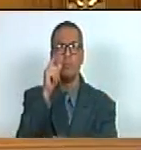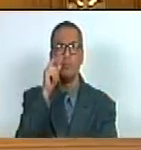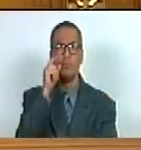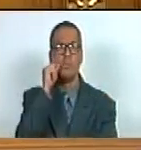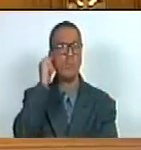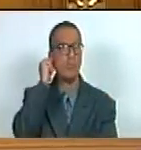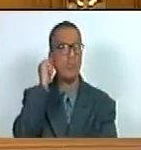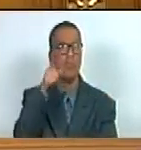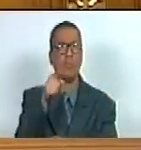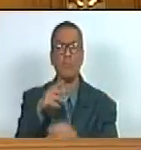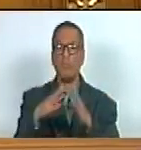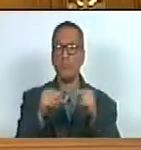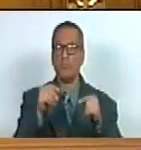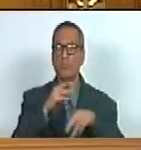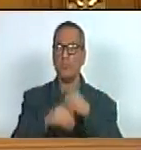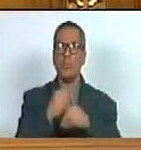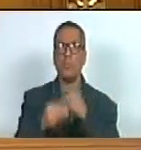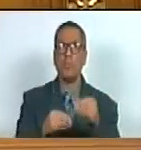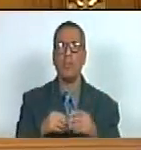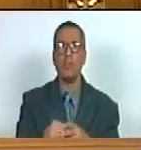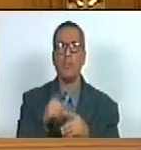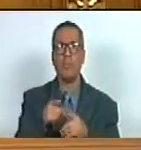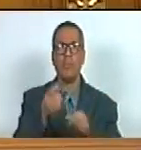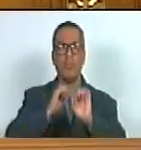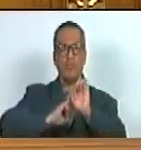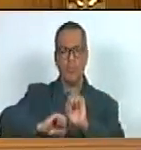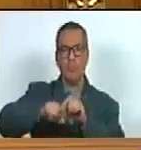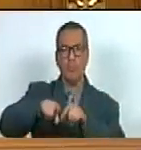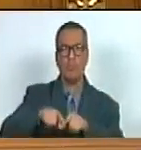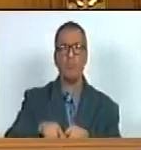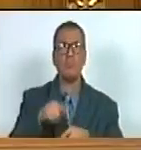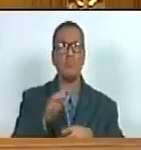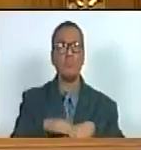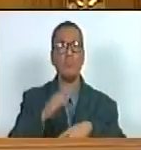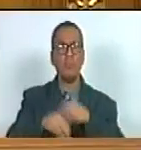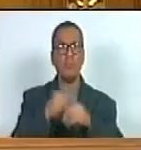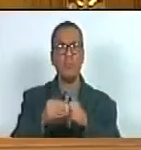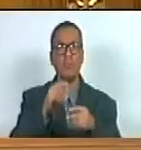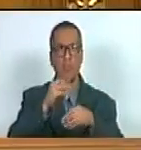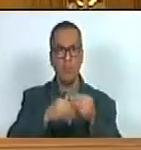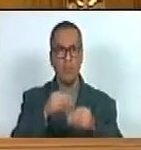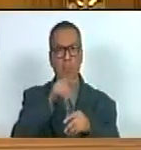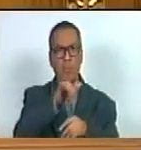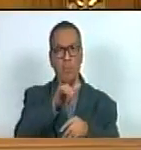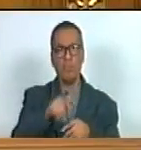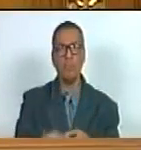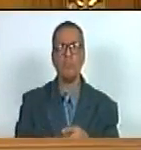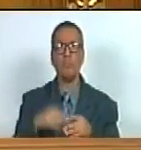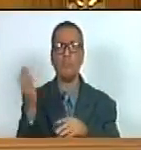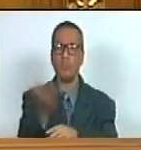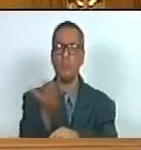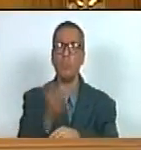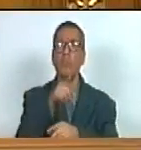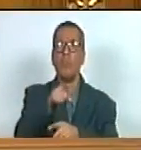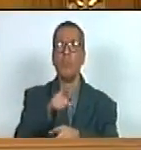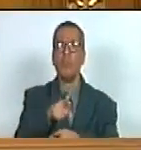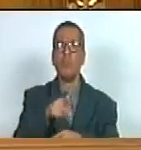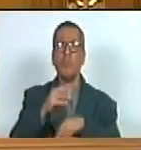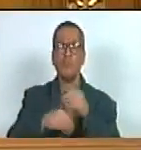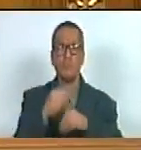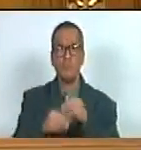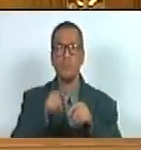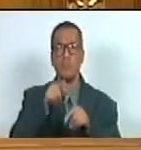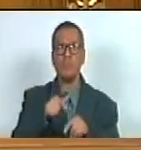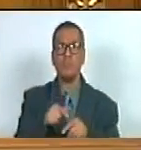contra todas las formas de discriminación para que queden establecidas allí las sanciones pertinentes